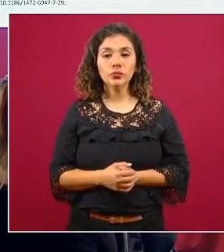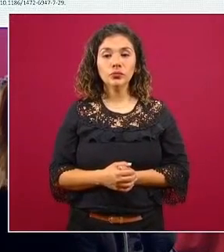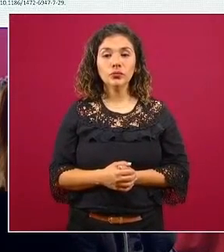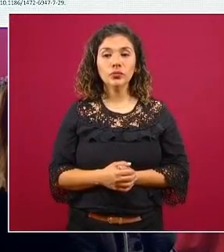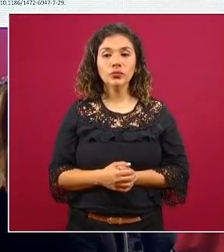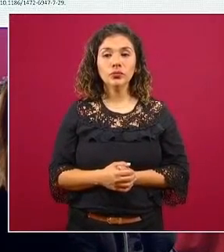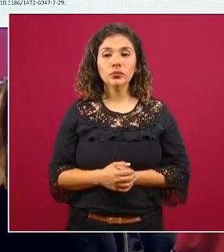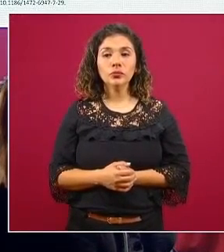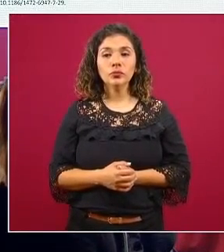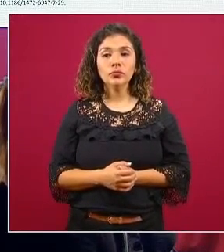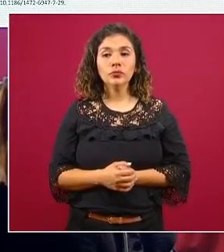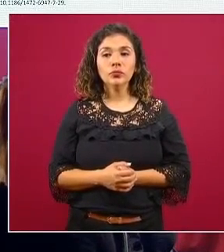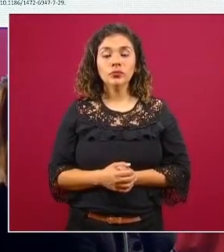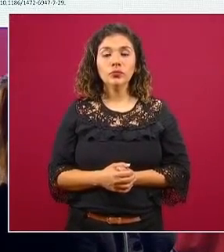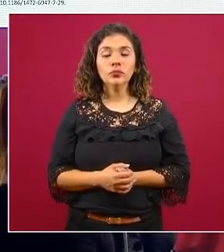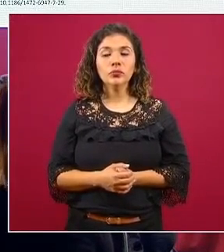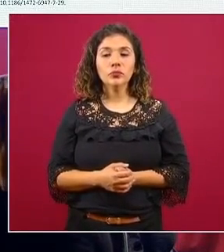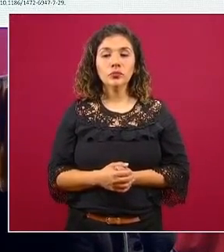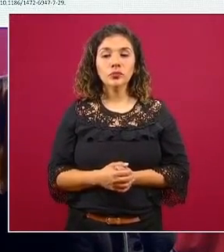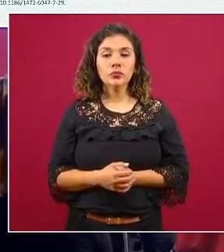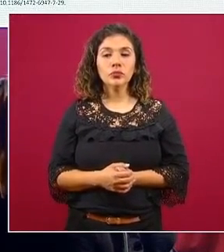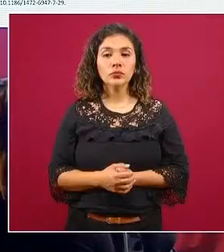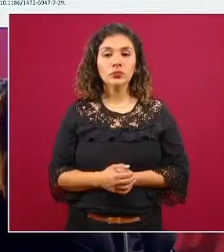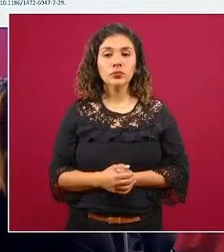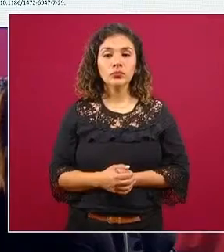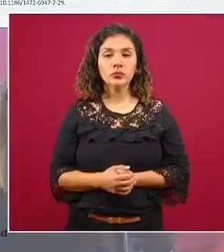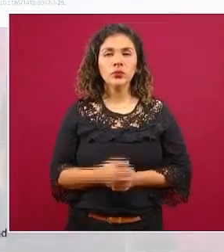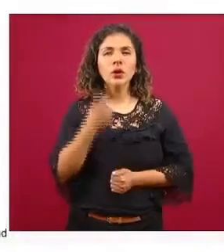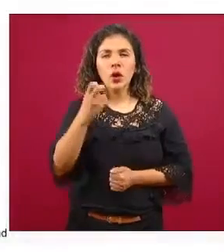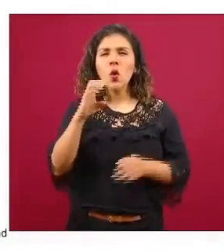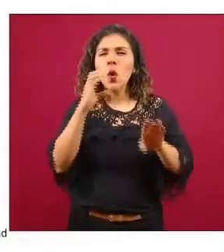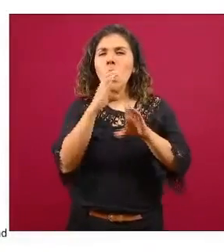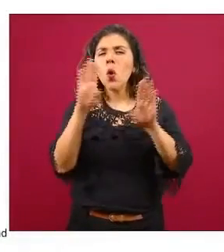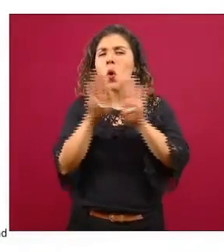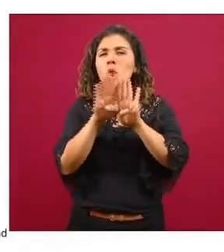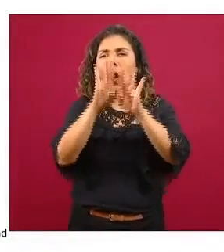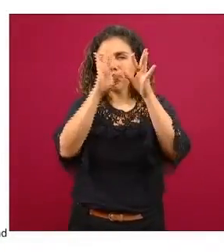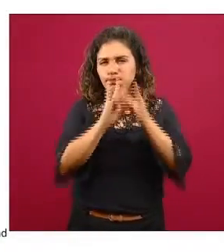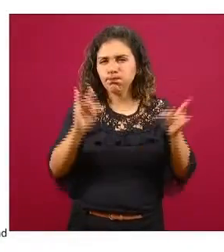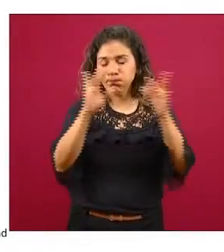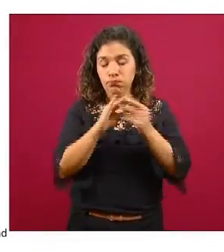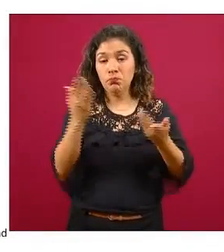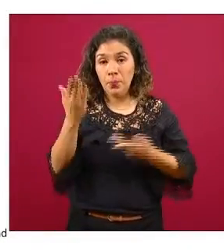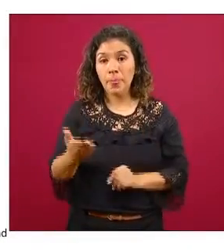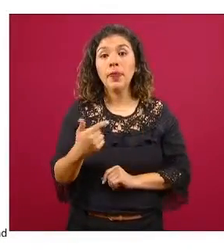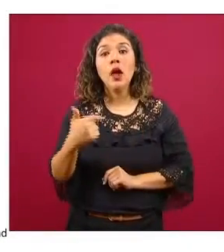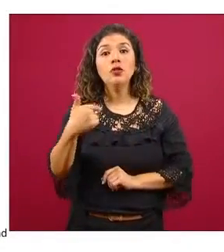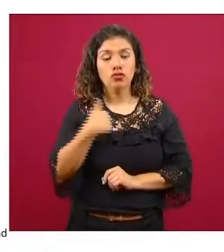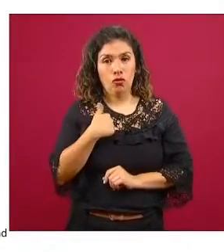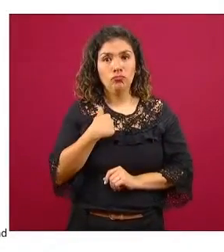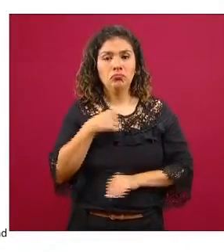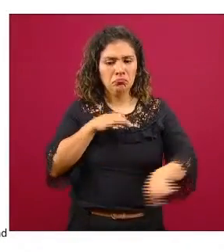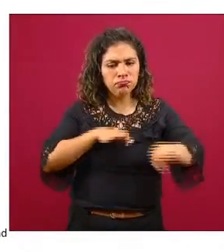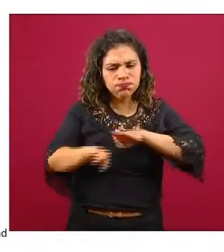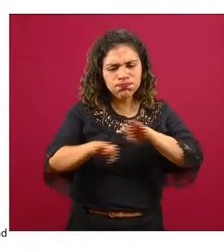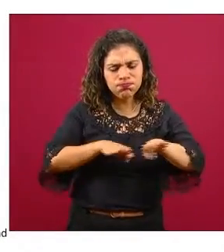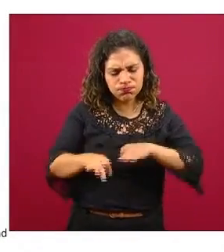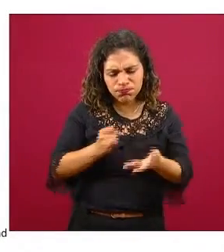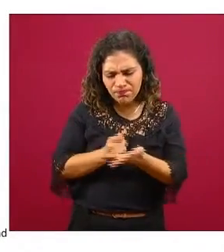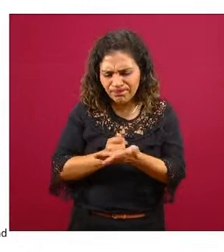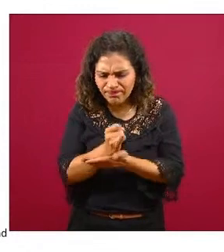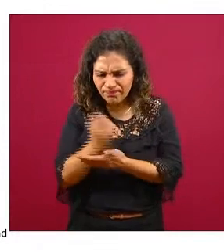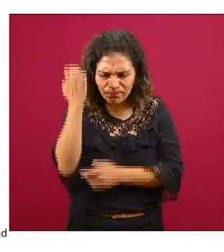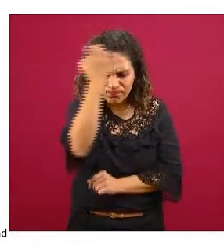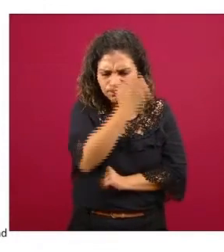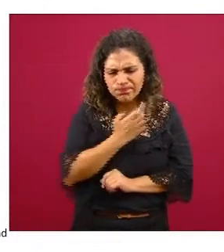gráfica bueno primero nada más y sin entrar en estos detalles nosotros como les decía de forma autónoma decidimos hacer